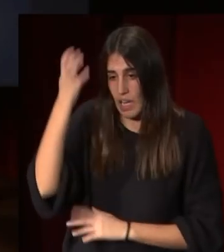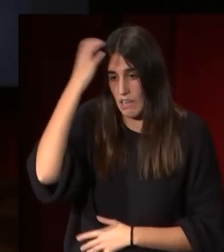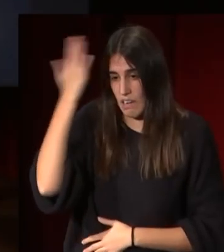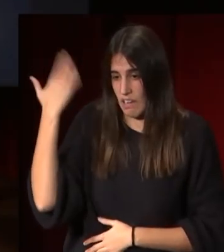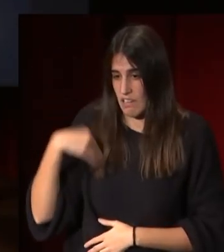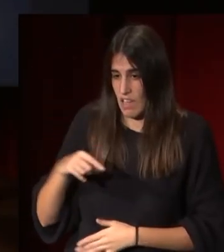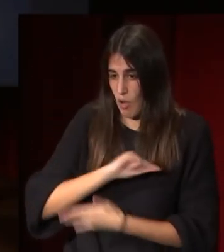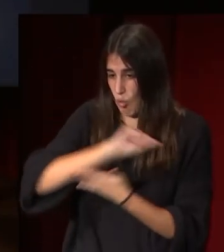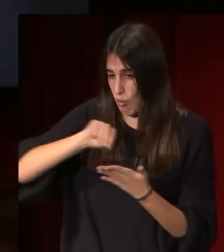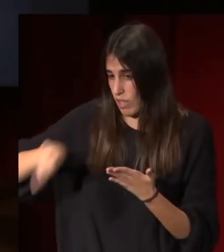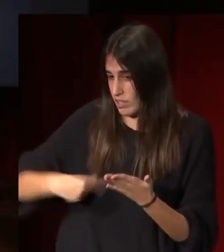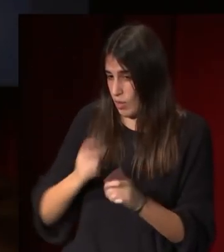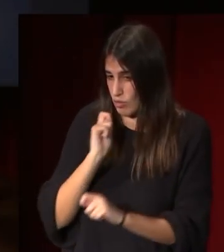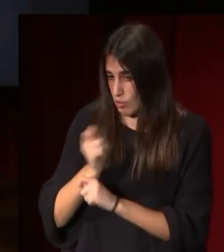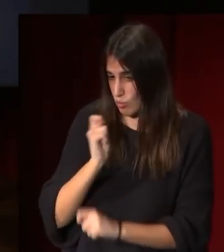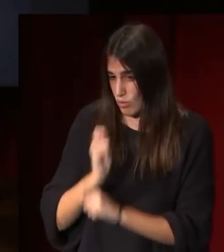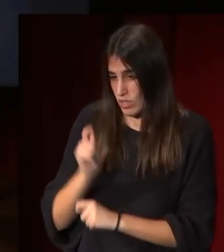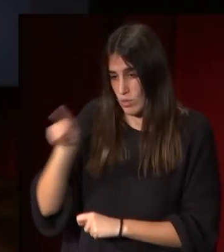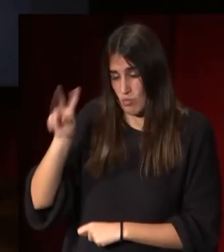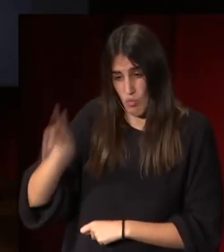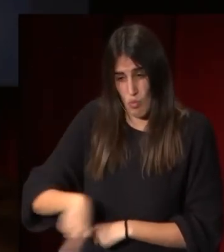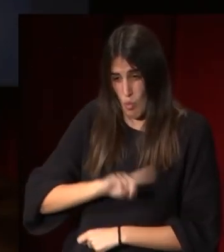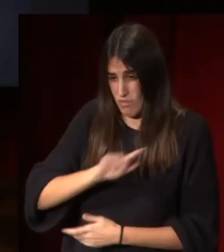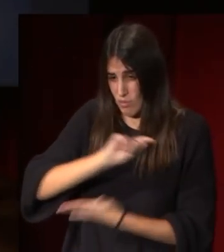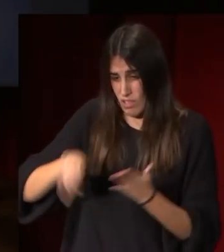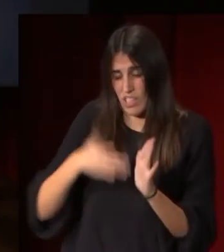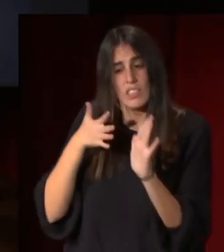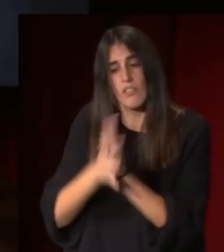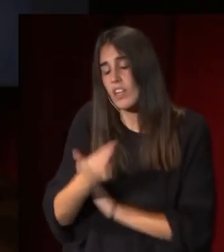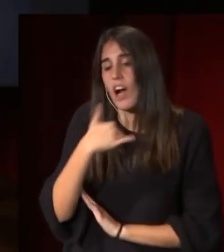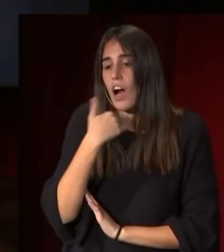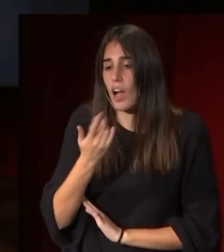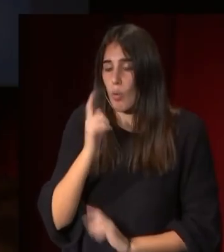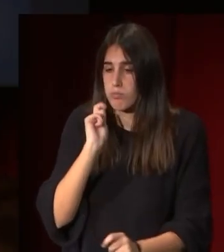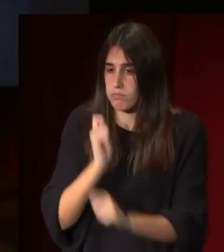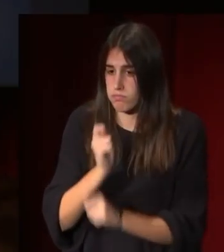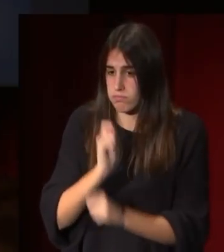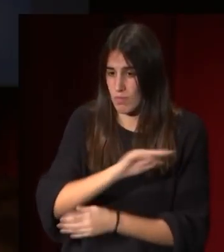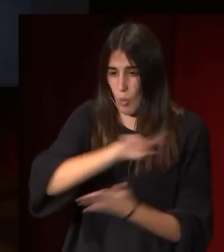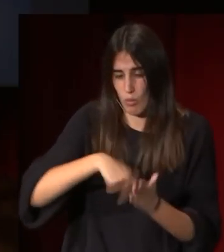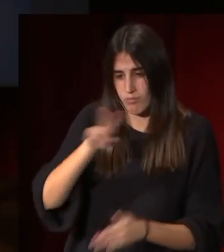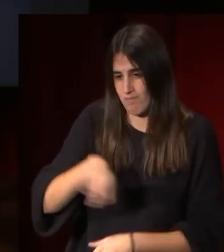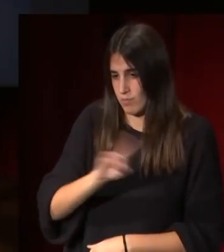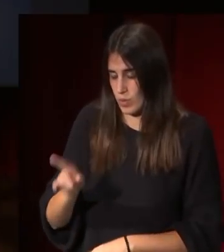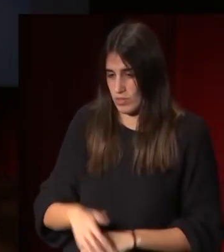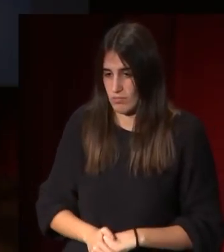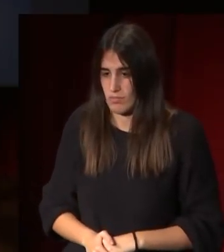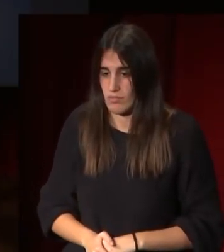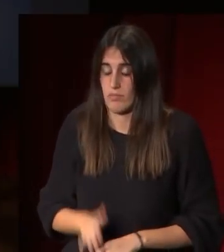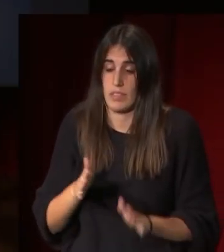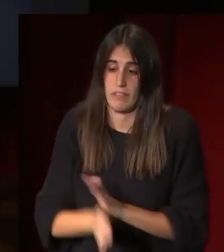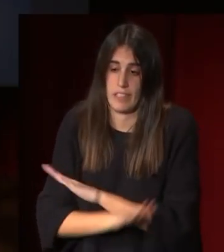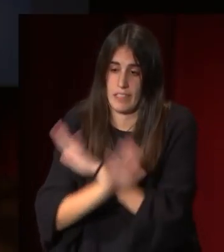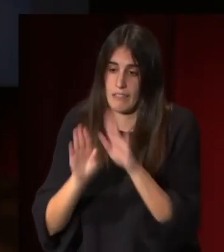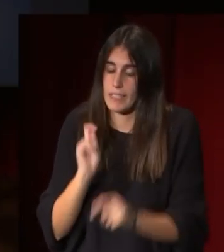de cámara usted no es escultor de cámara por lo tanto usted no puede tocar una obra de un escultor de cámara y esa fue la razón por la que la obra